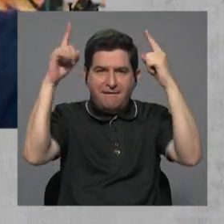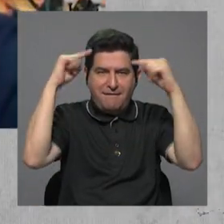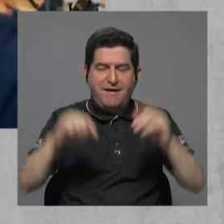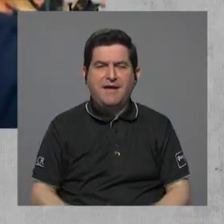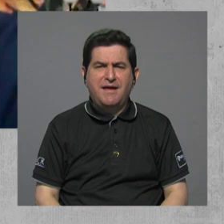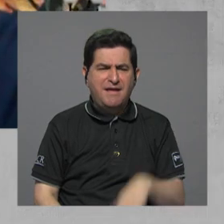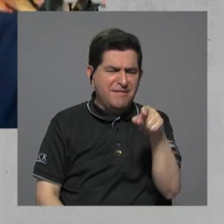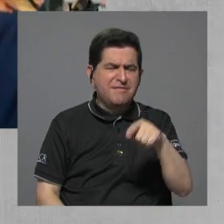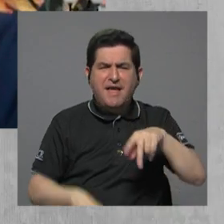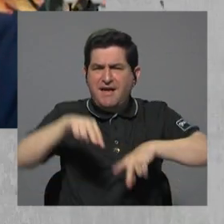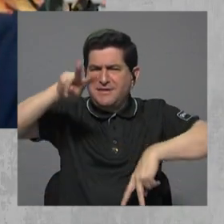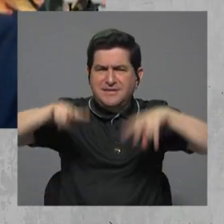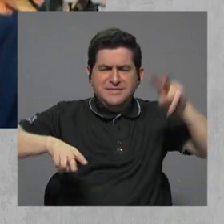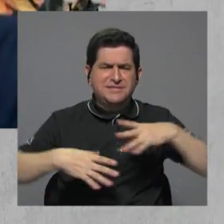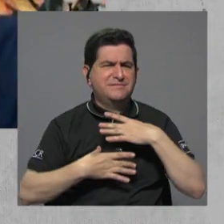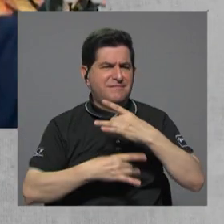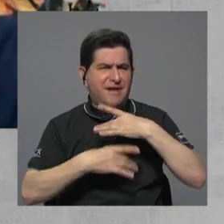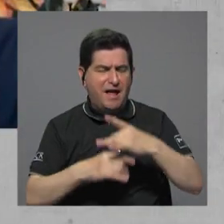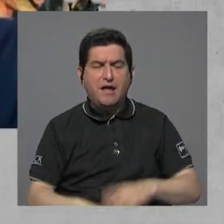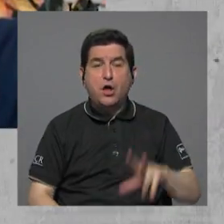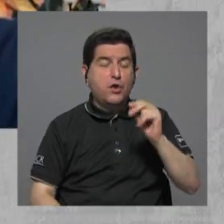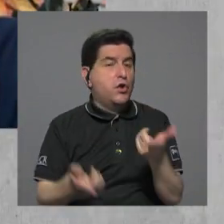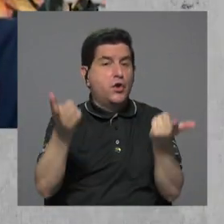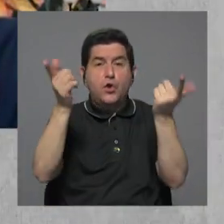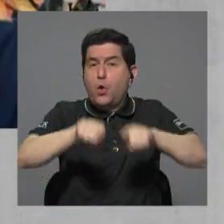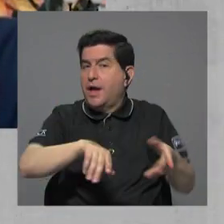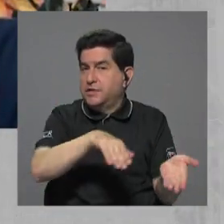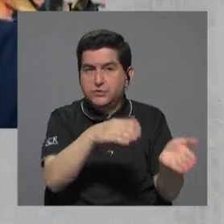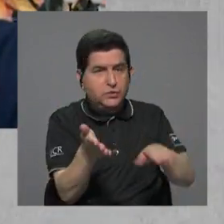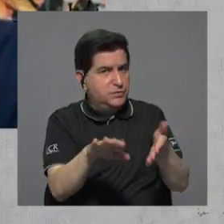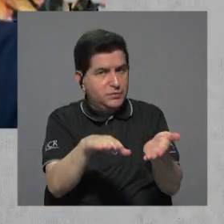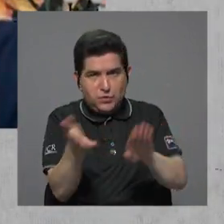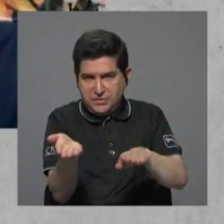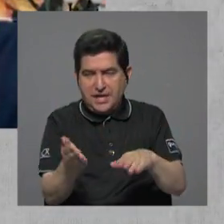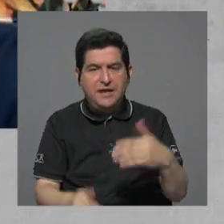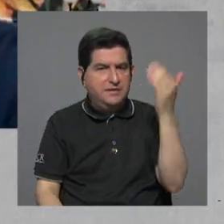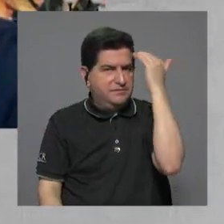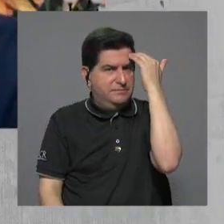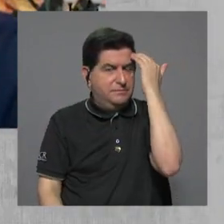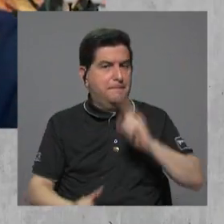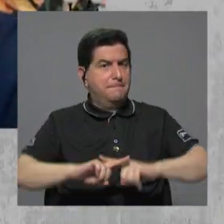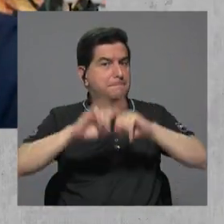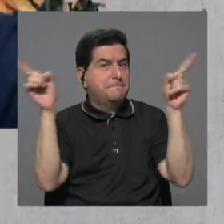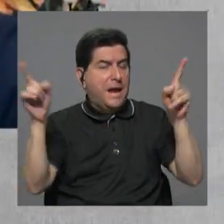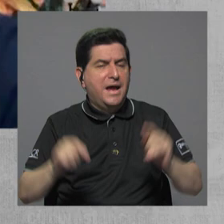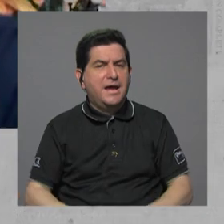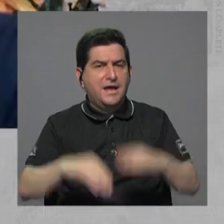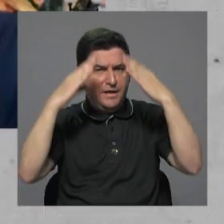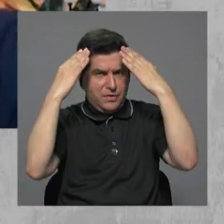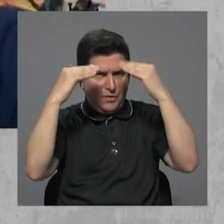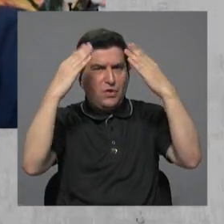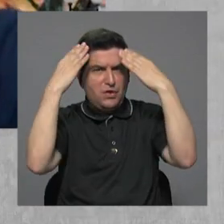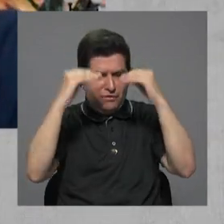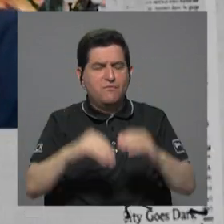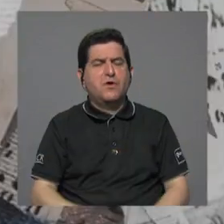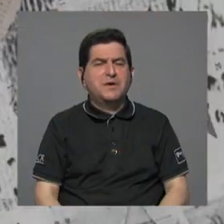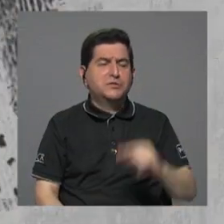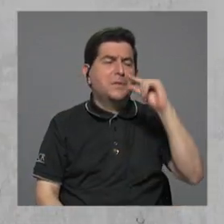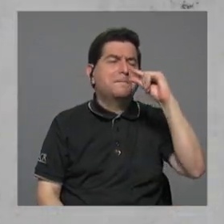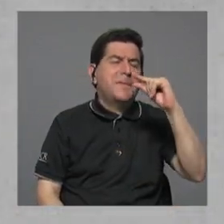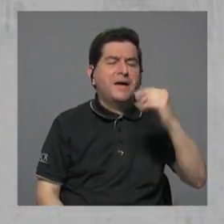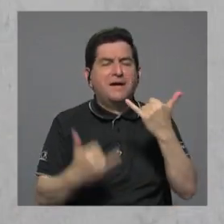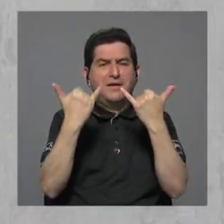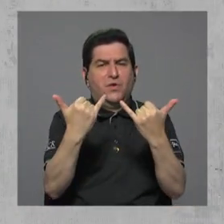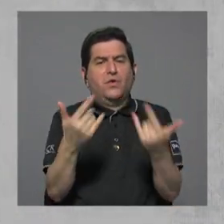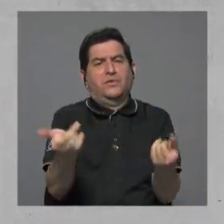variante es que no se reportan casos mortales aún, pero tenemos un reporte relativamente pequeño